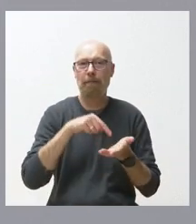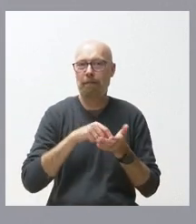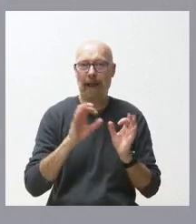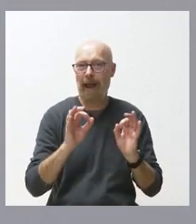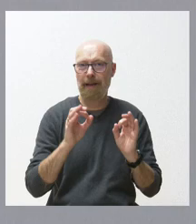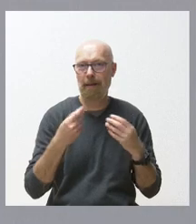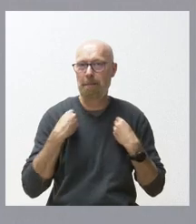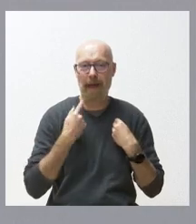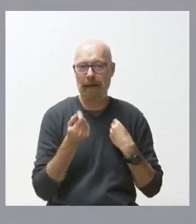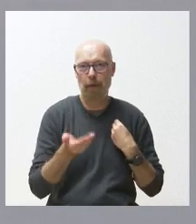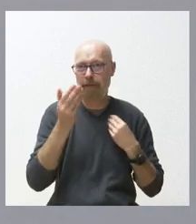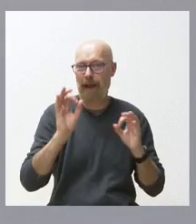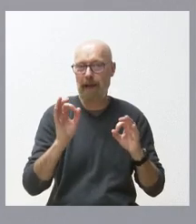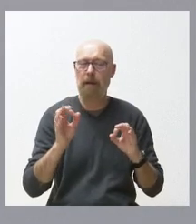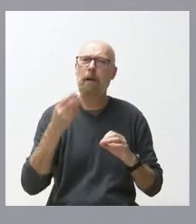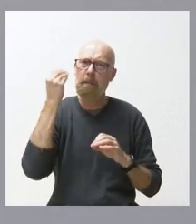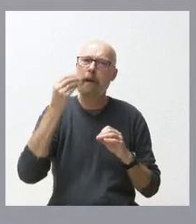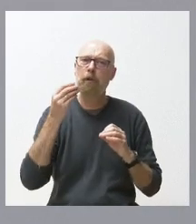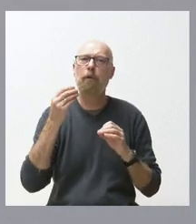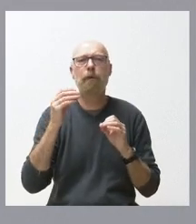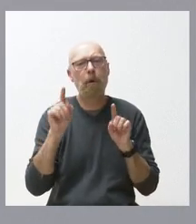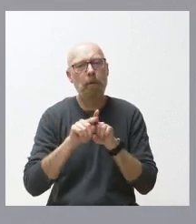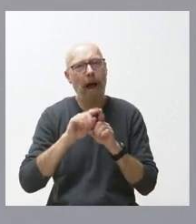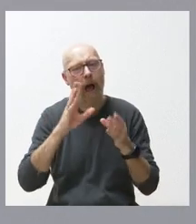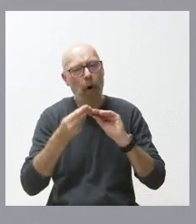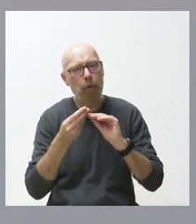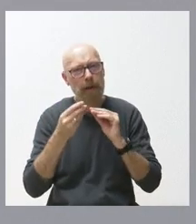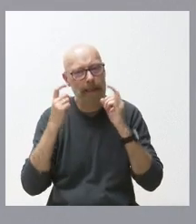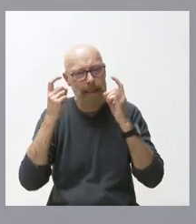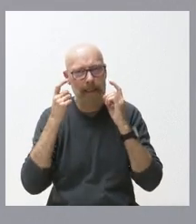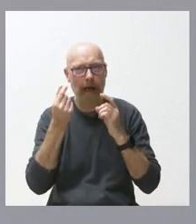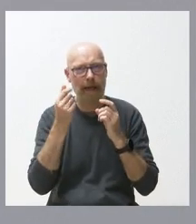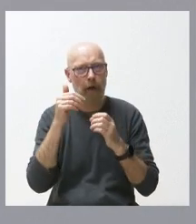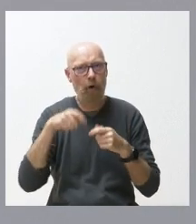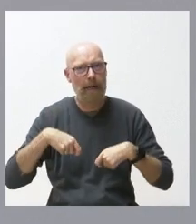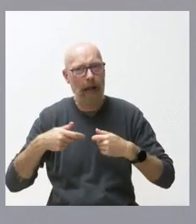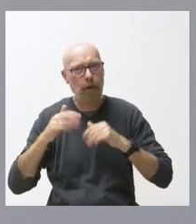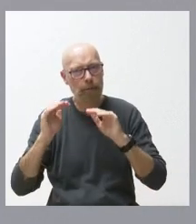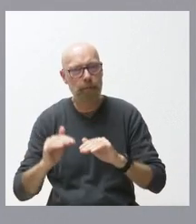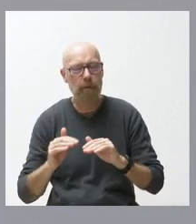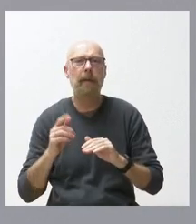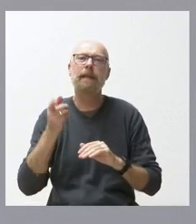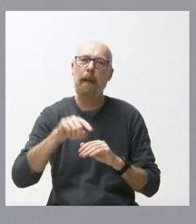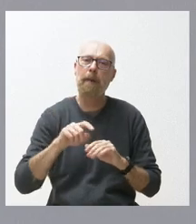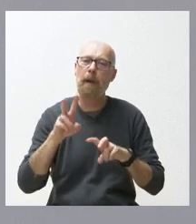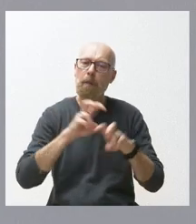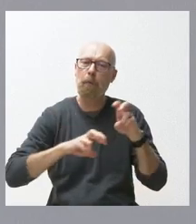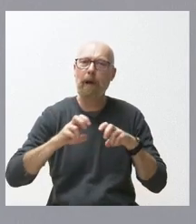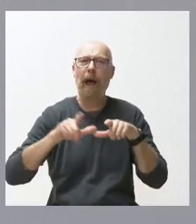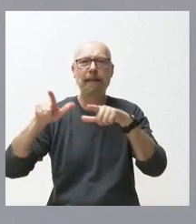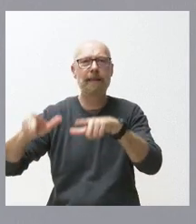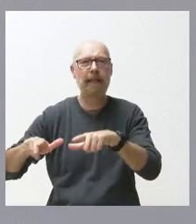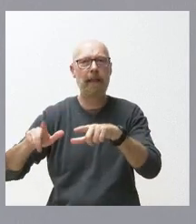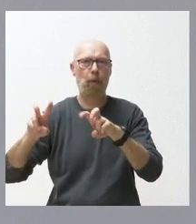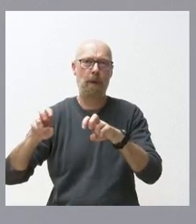en los gastos queremos también inducir algún ajuste adicional se está buscando una sede para el SERLA que sea